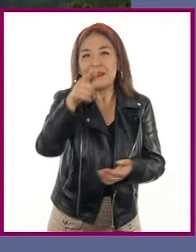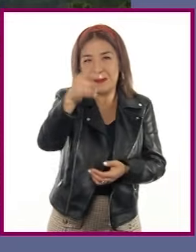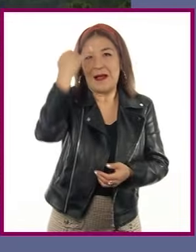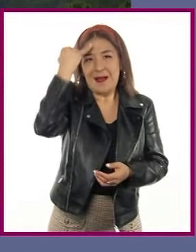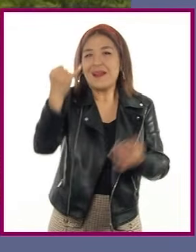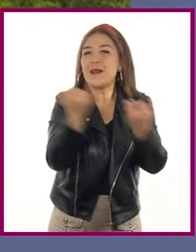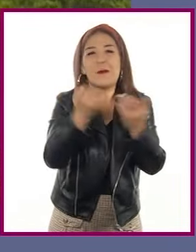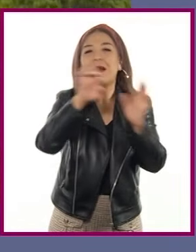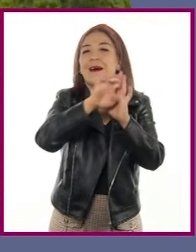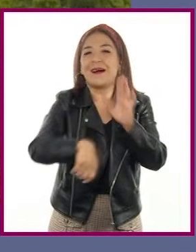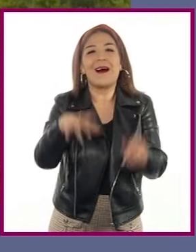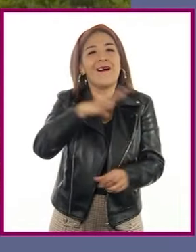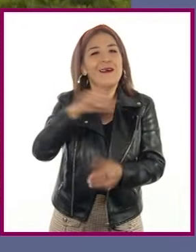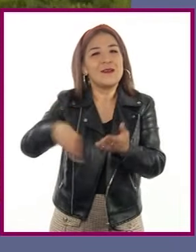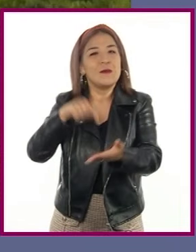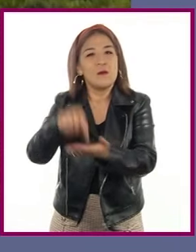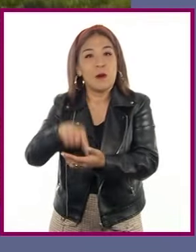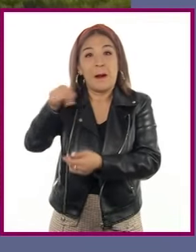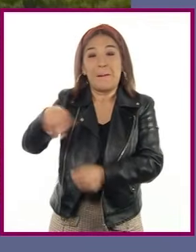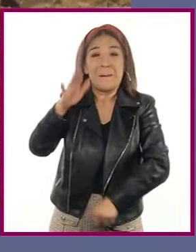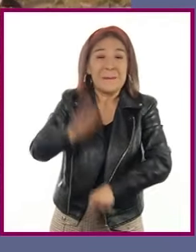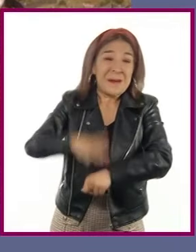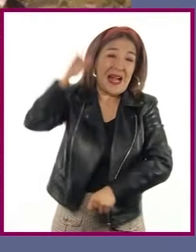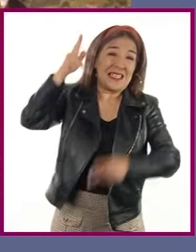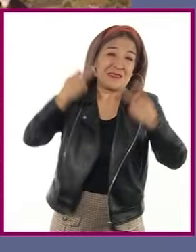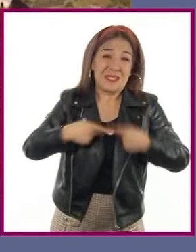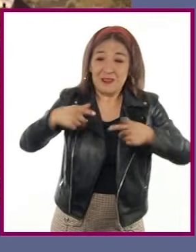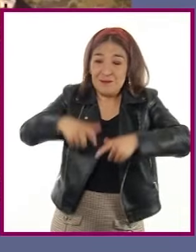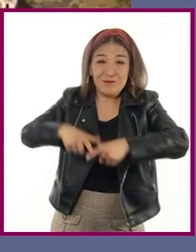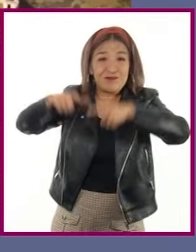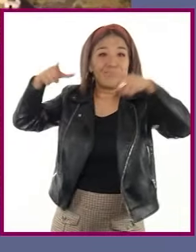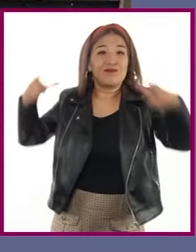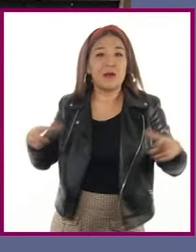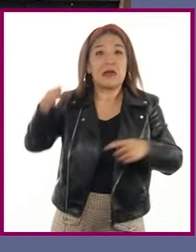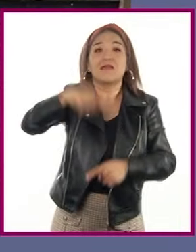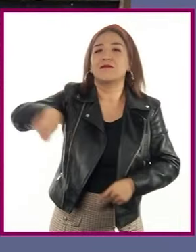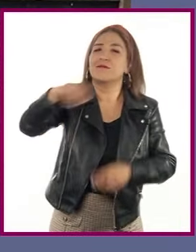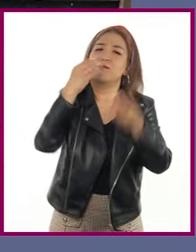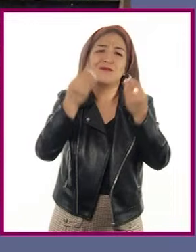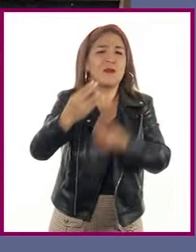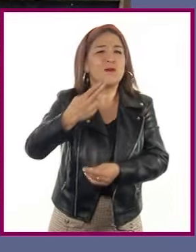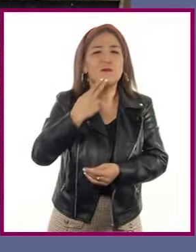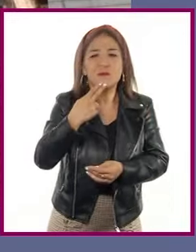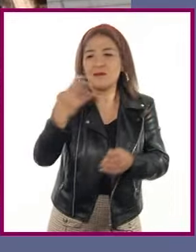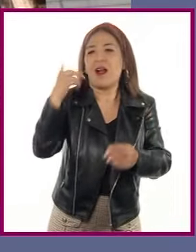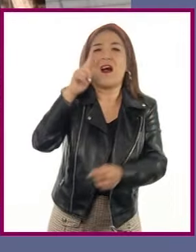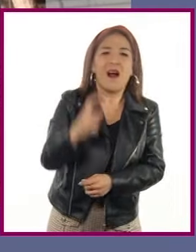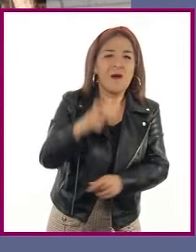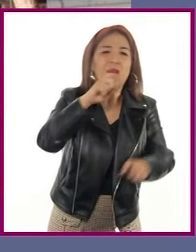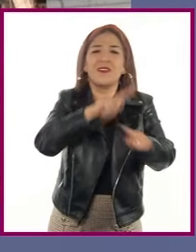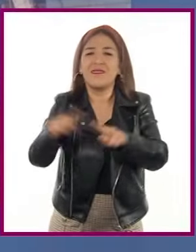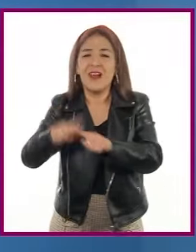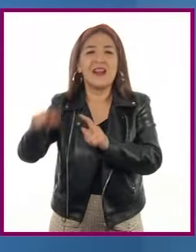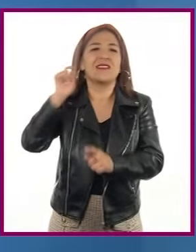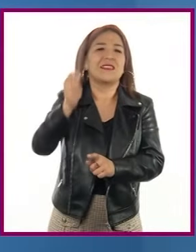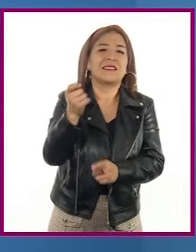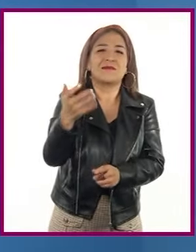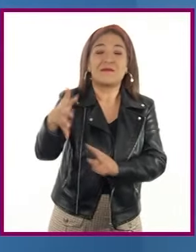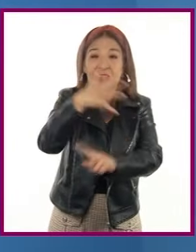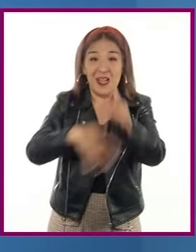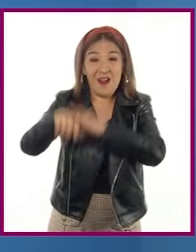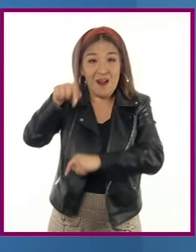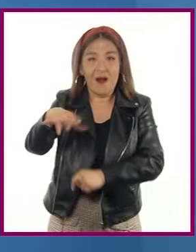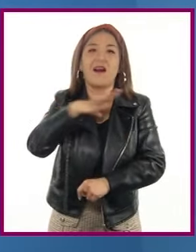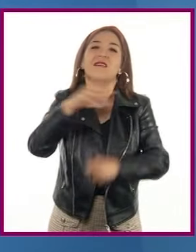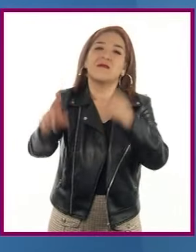regiones que tienen una alta concentración de población y realizan un uso excesivo de los recursos naturales, por lo que llegan a sufrir